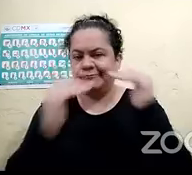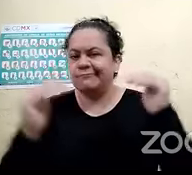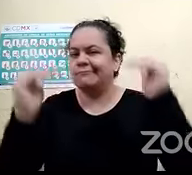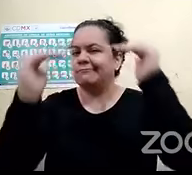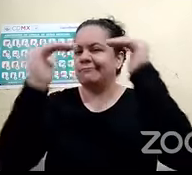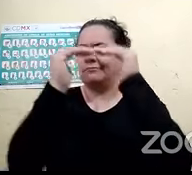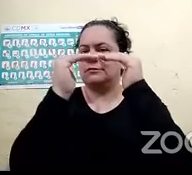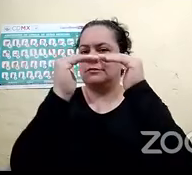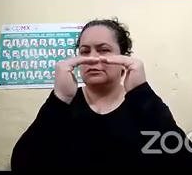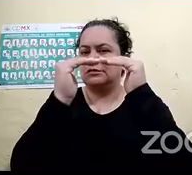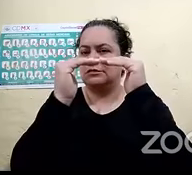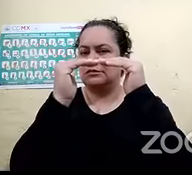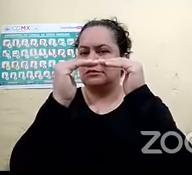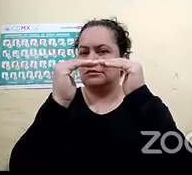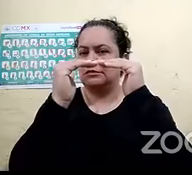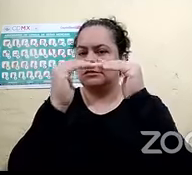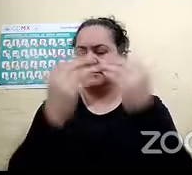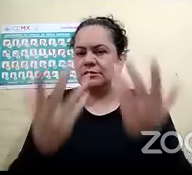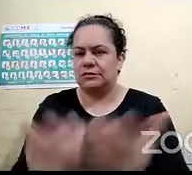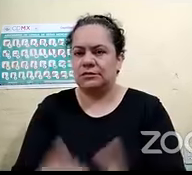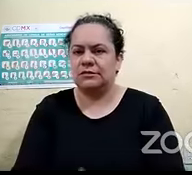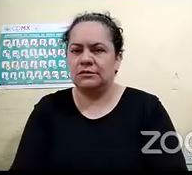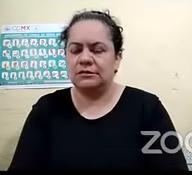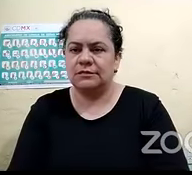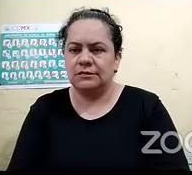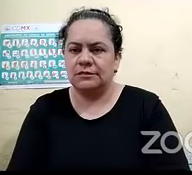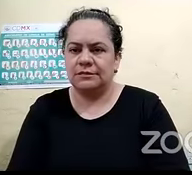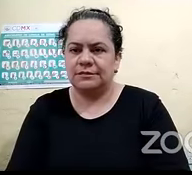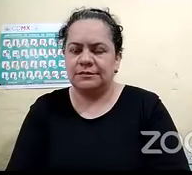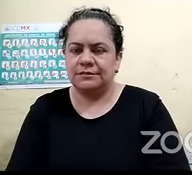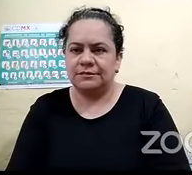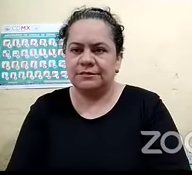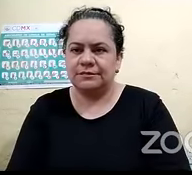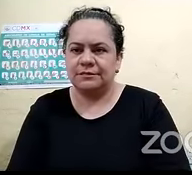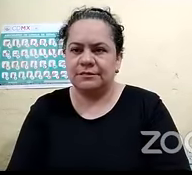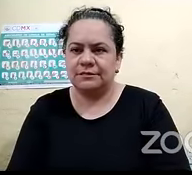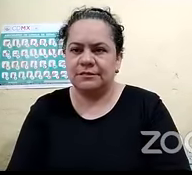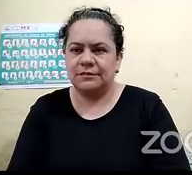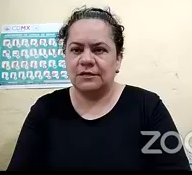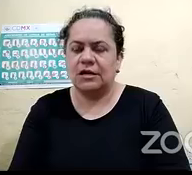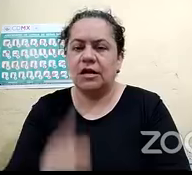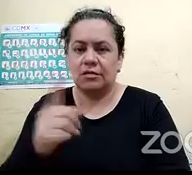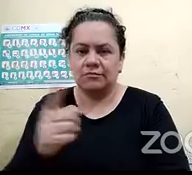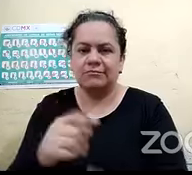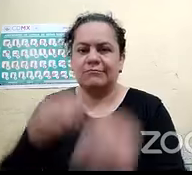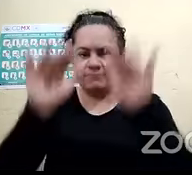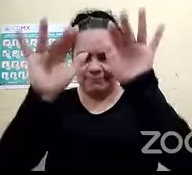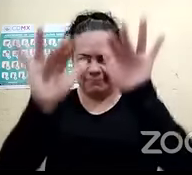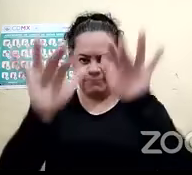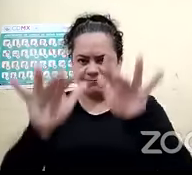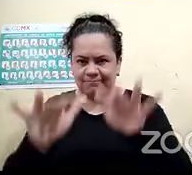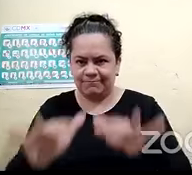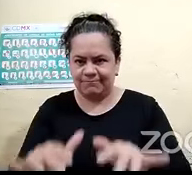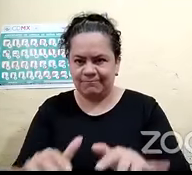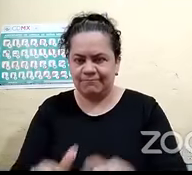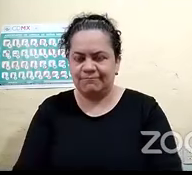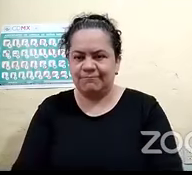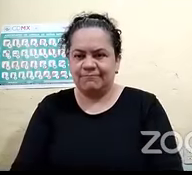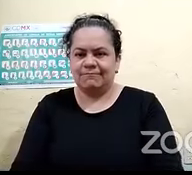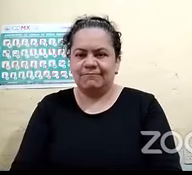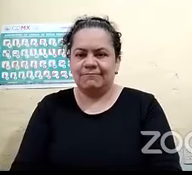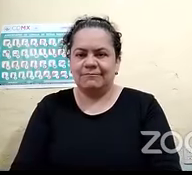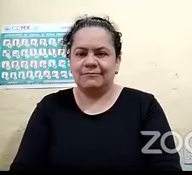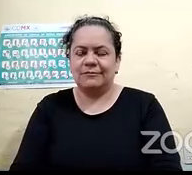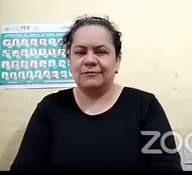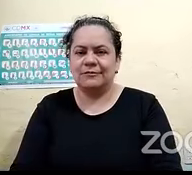los ámbitos de la vida. Ok, chicas, les voy a leer unos temas, digo unos temas, unos comentarios